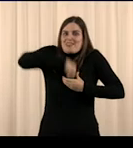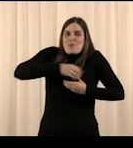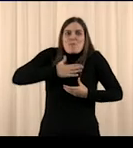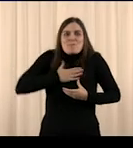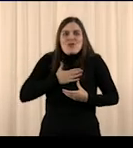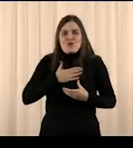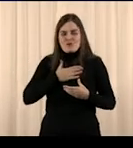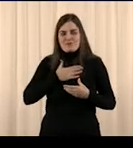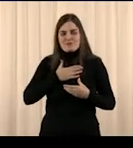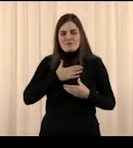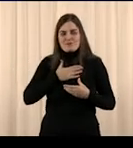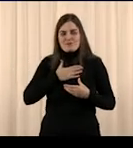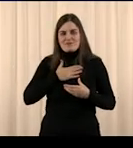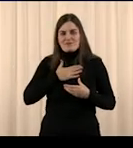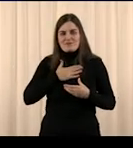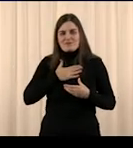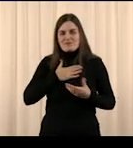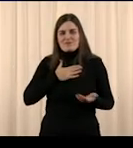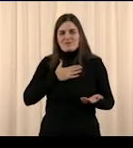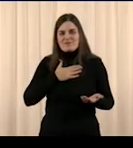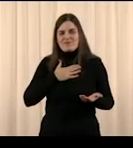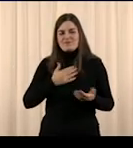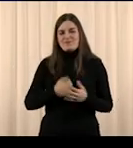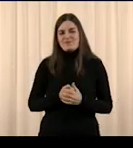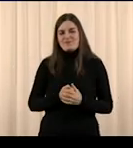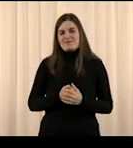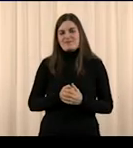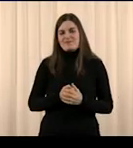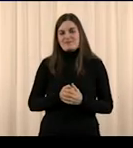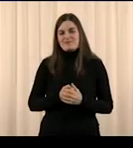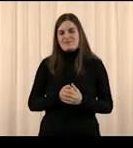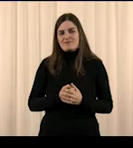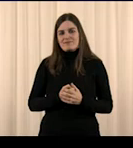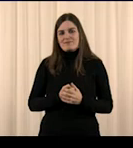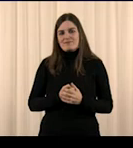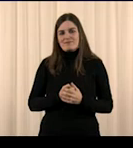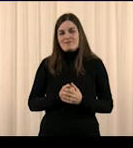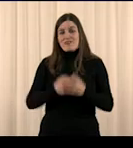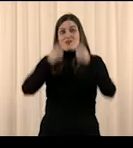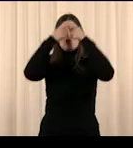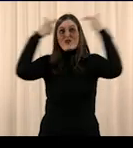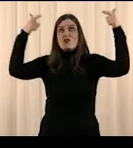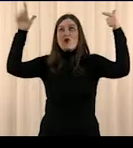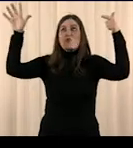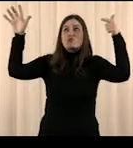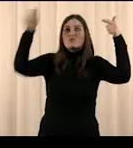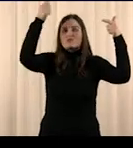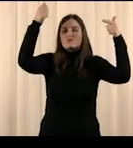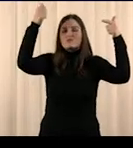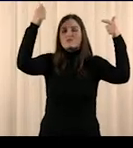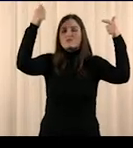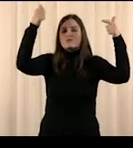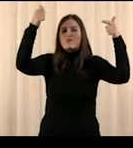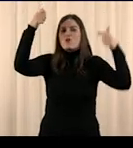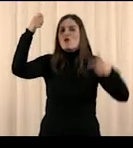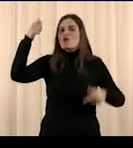Para ello, solo hace falta una comprensión muy simple.